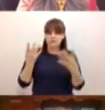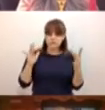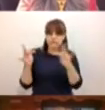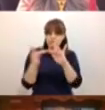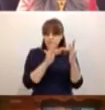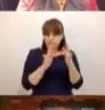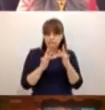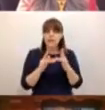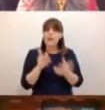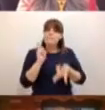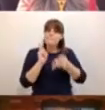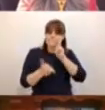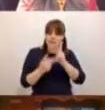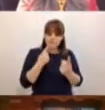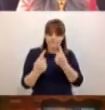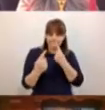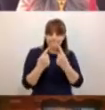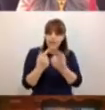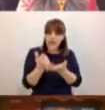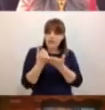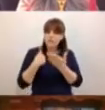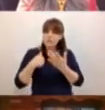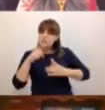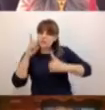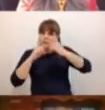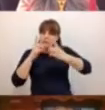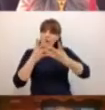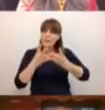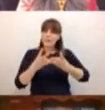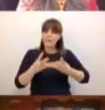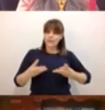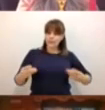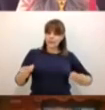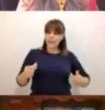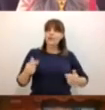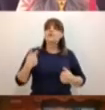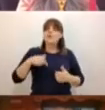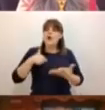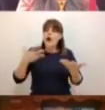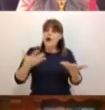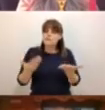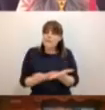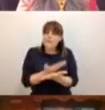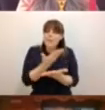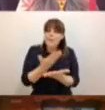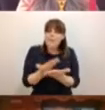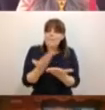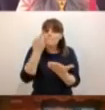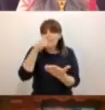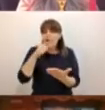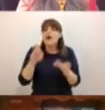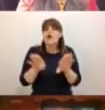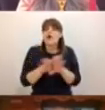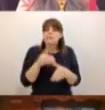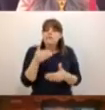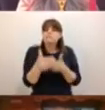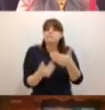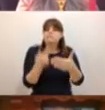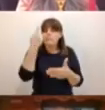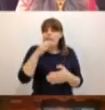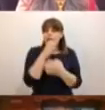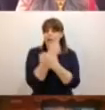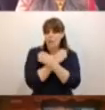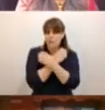despejar muchas dudas y proponer estrategias que enriquezcan la educación en todo el país. Aprovecho este momento para